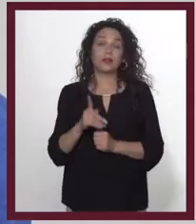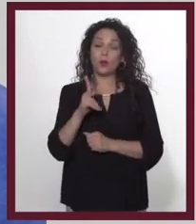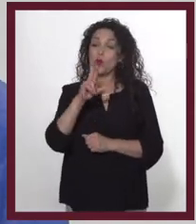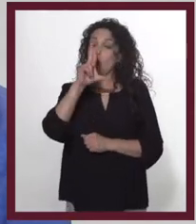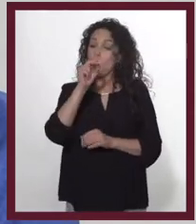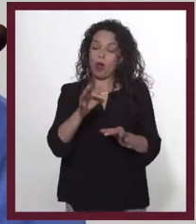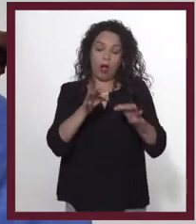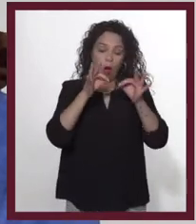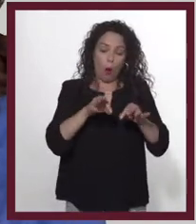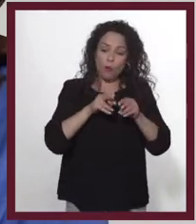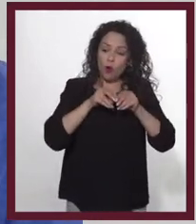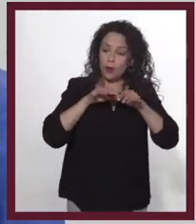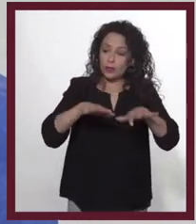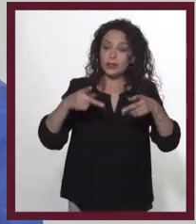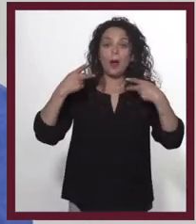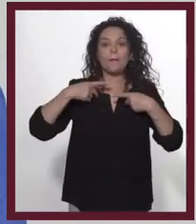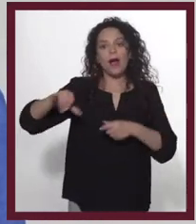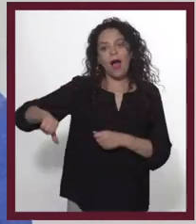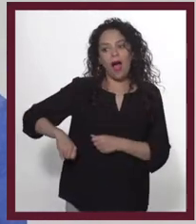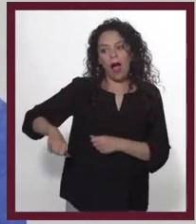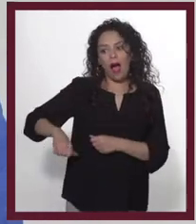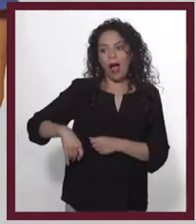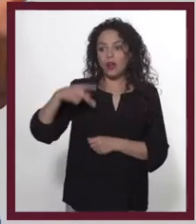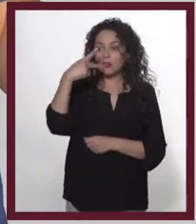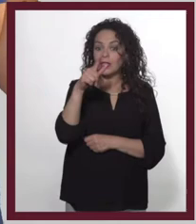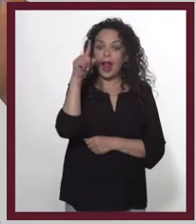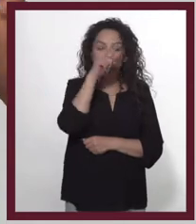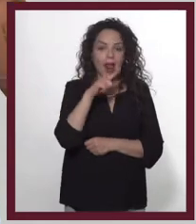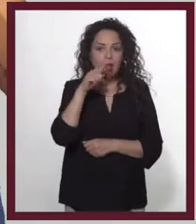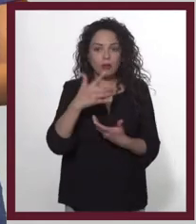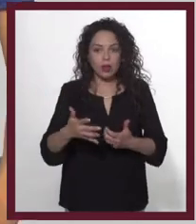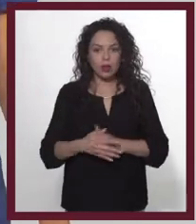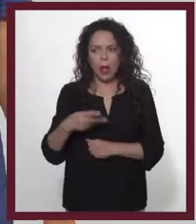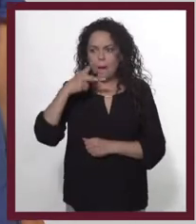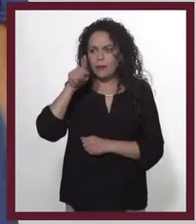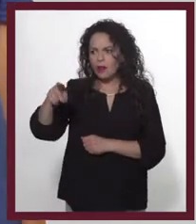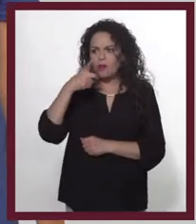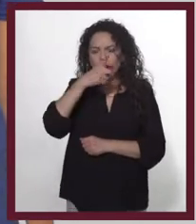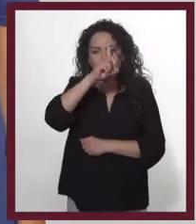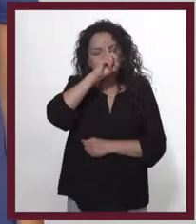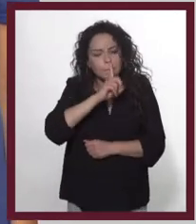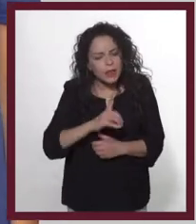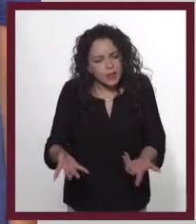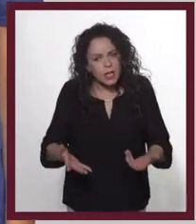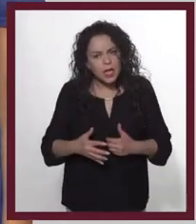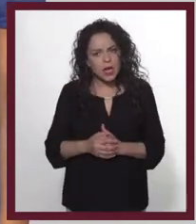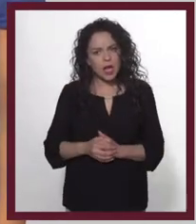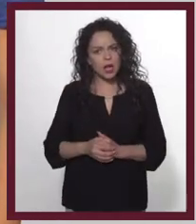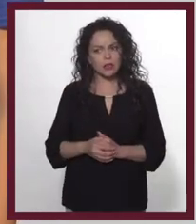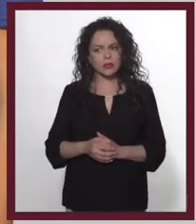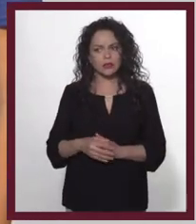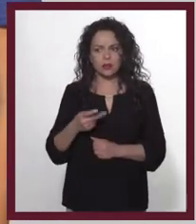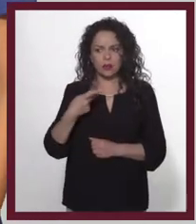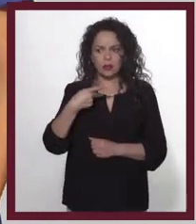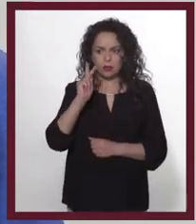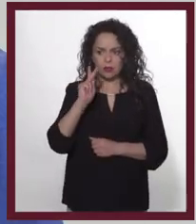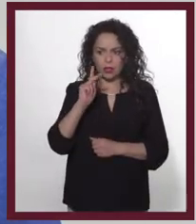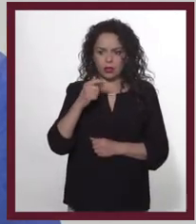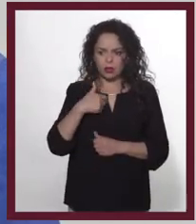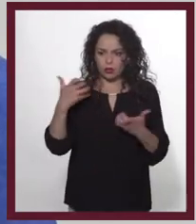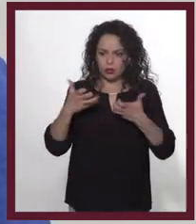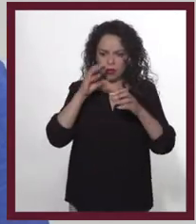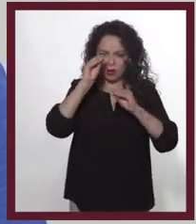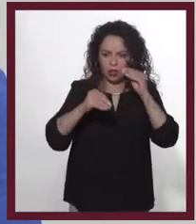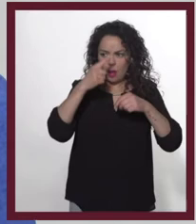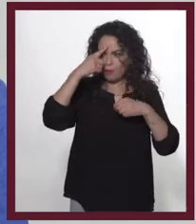Publicidad pura. Algo que le interese a la gente en su propio lenguaje. Pero estás diciendo mentiras. Pero estoy